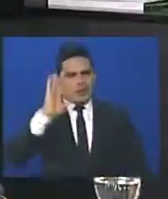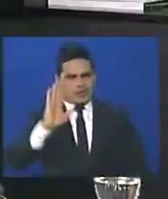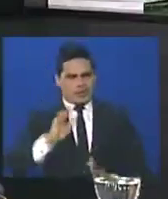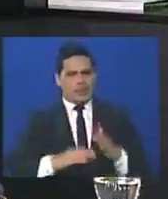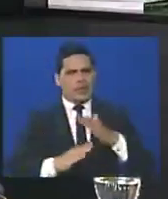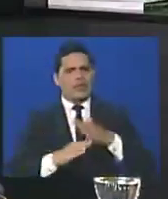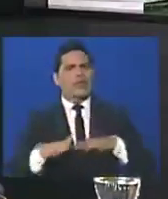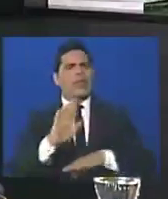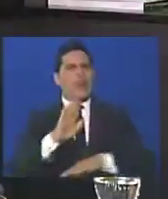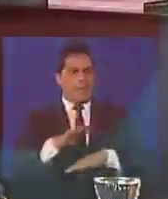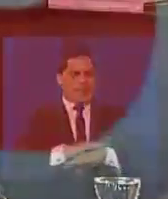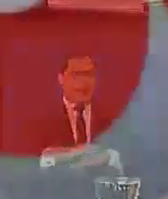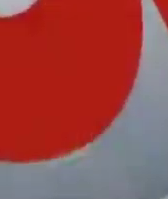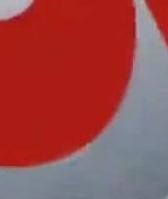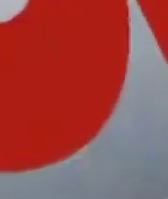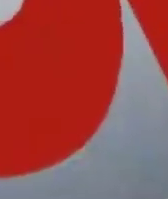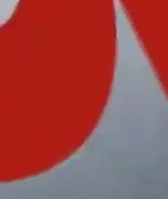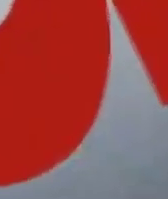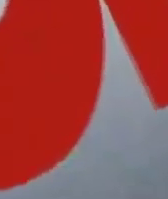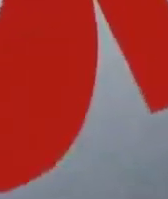reflexión. Ya venimos, ya venimos.